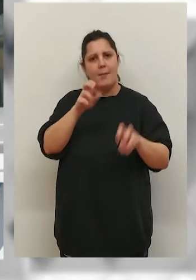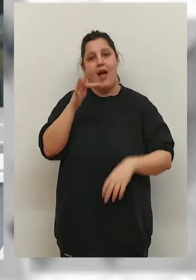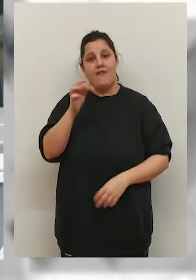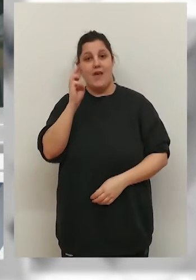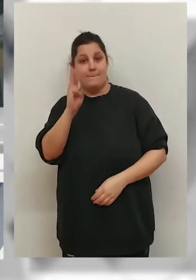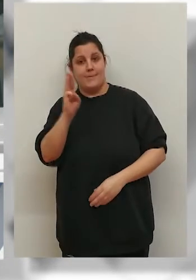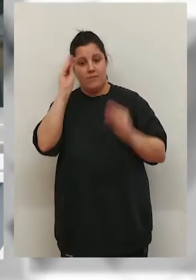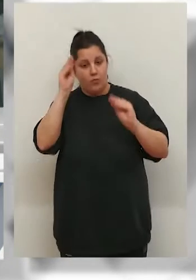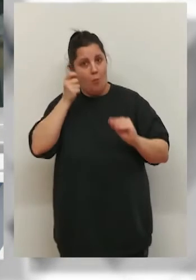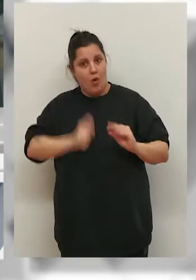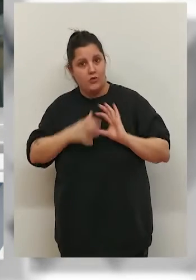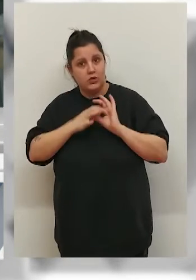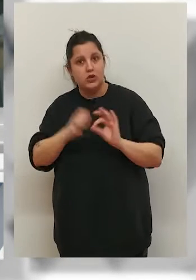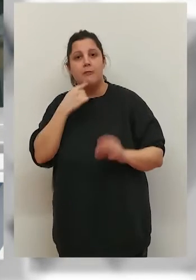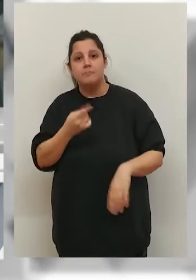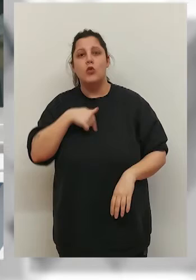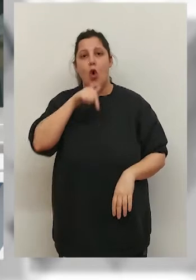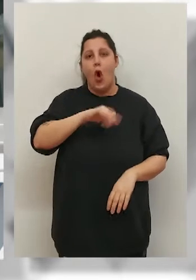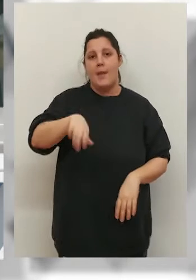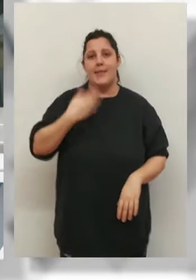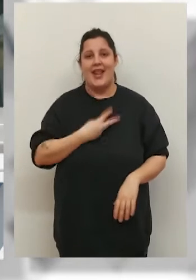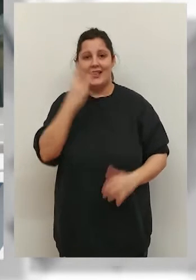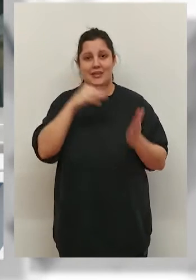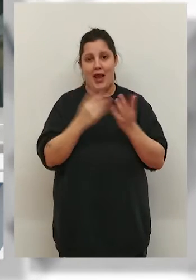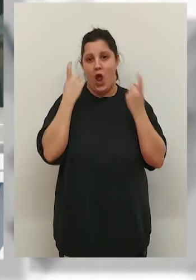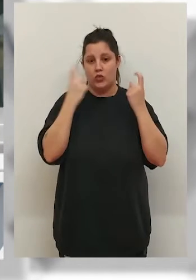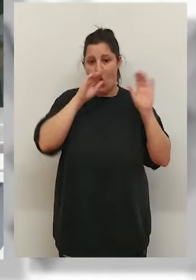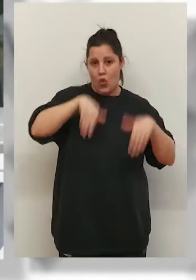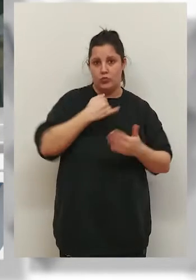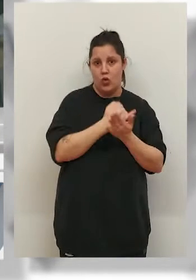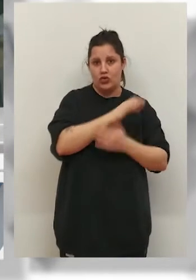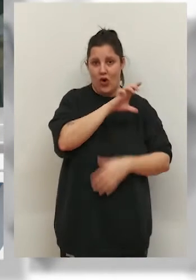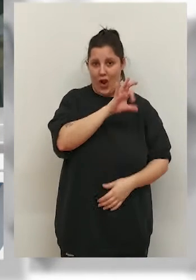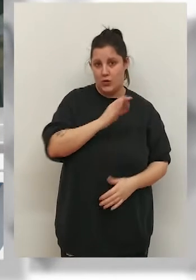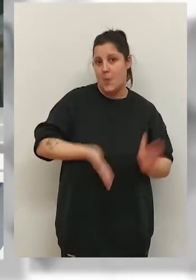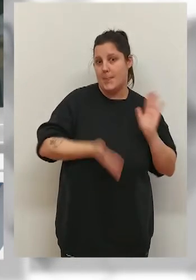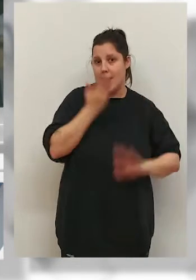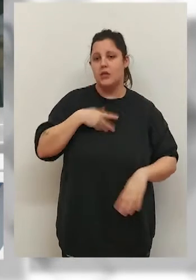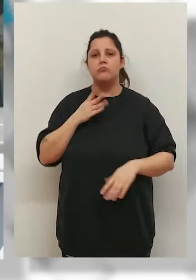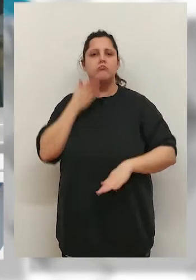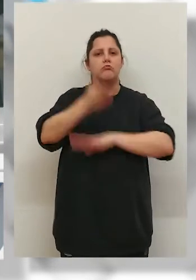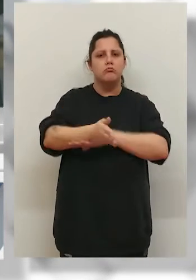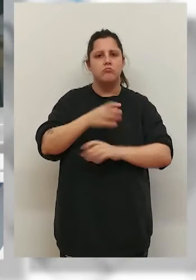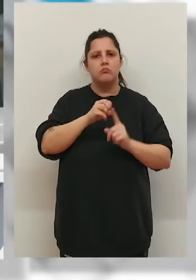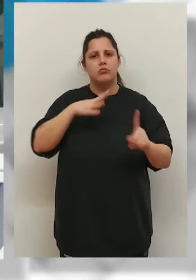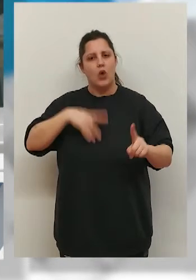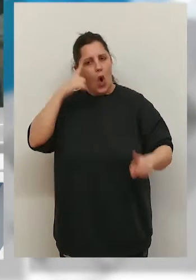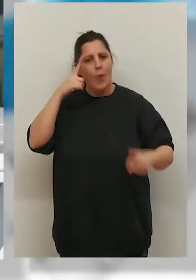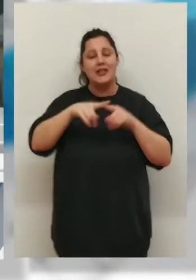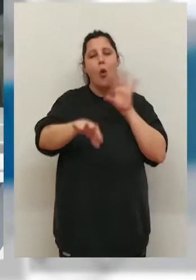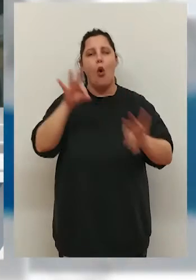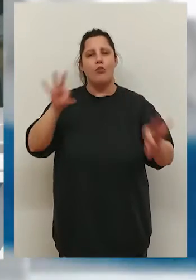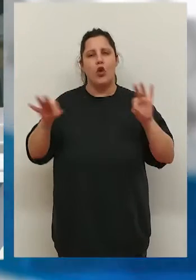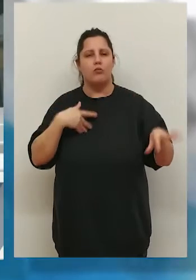más contundente en cuanto a la formación profesional. Entre hoy y mañana más de 3.000 alumnos de los últimos cursos de la ESO se acercarán allí para